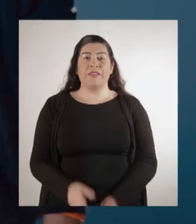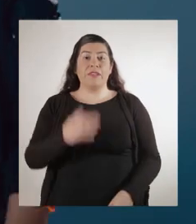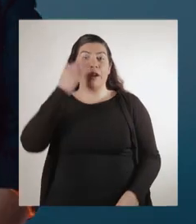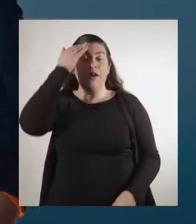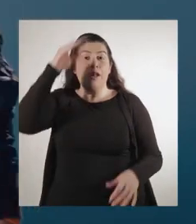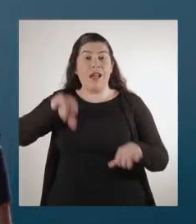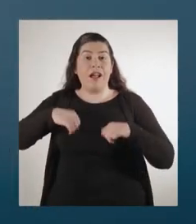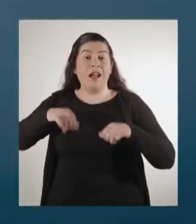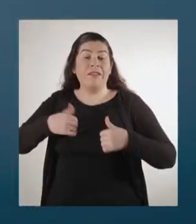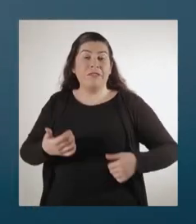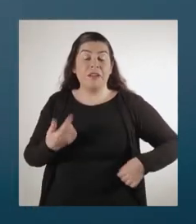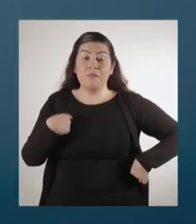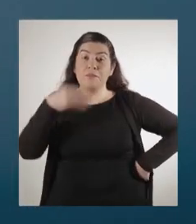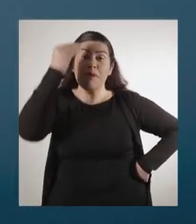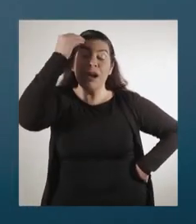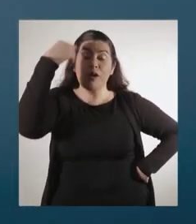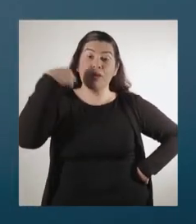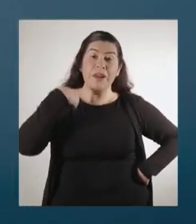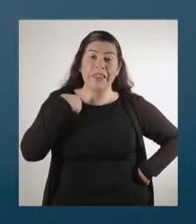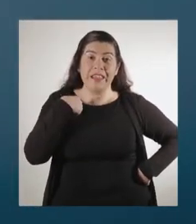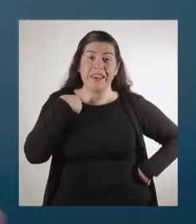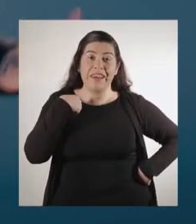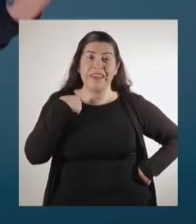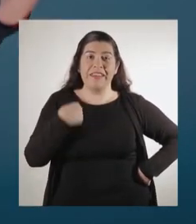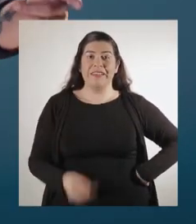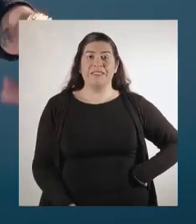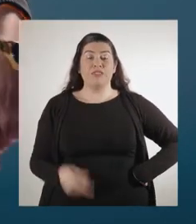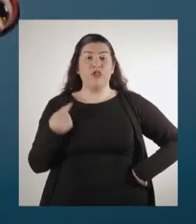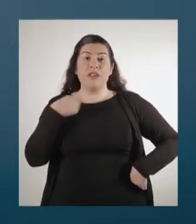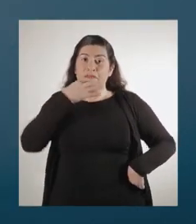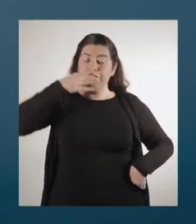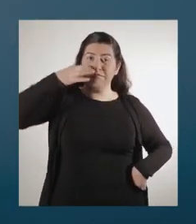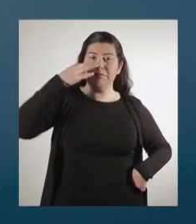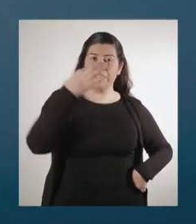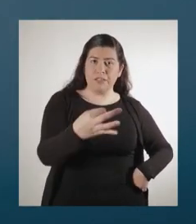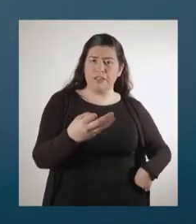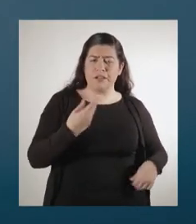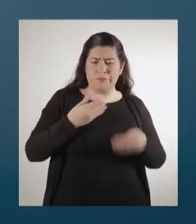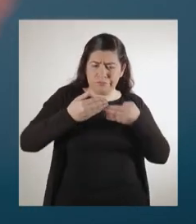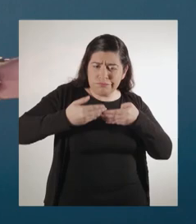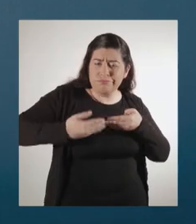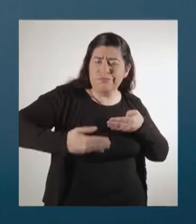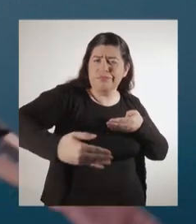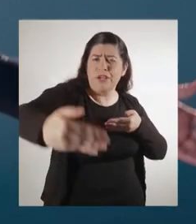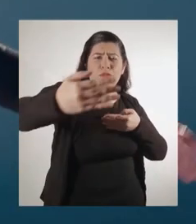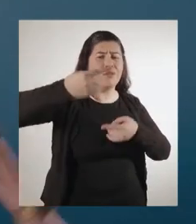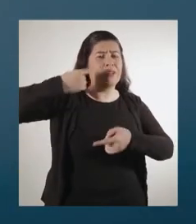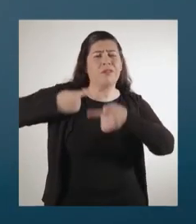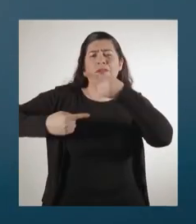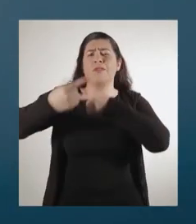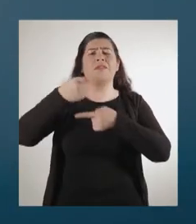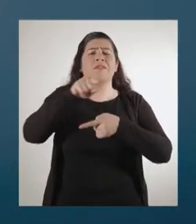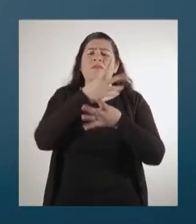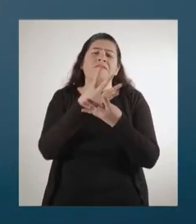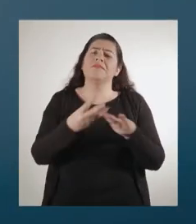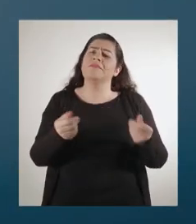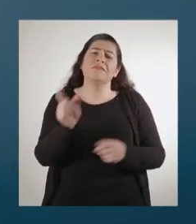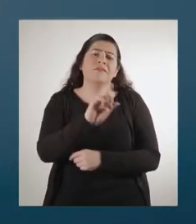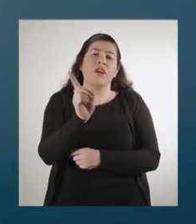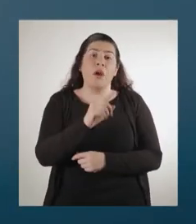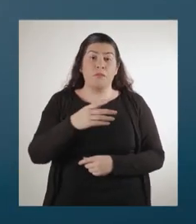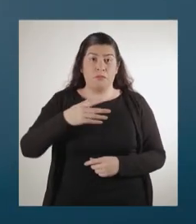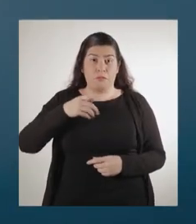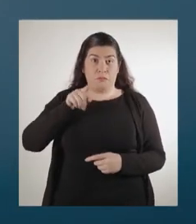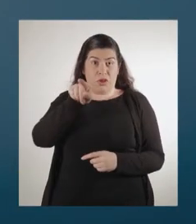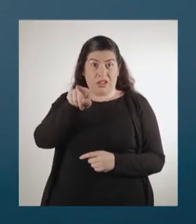Hola cabres, ¿me recuerdan? ¿You remember? Les vengo a decir que lo que tenemos por delante es histórico, no lo dejen pasar. No es por